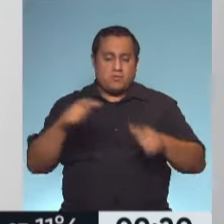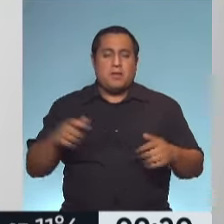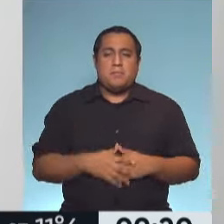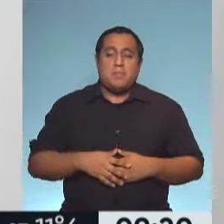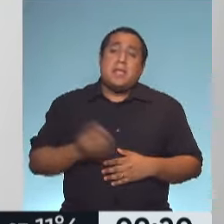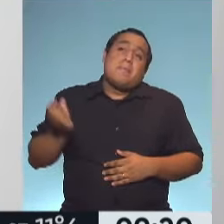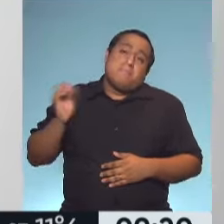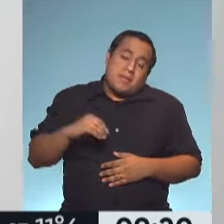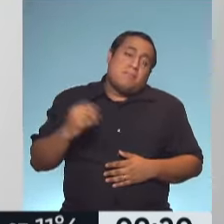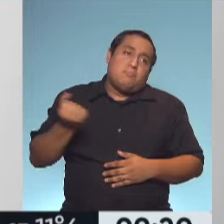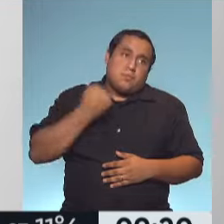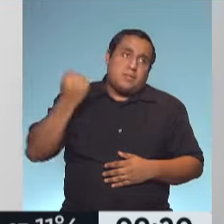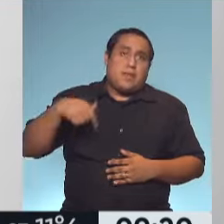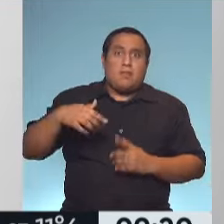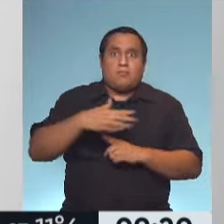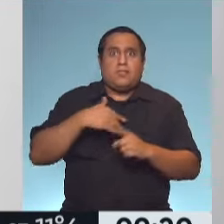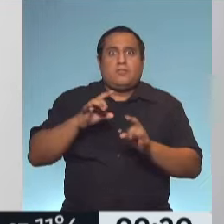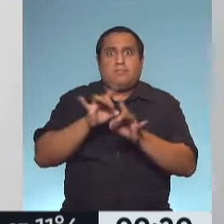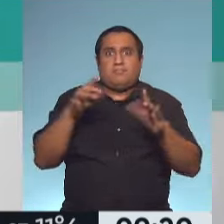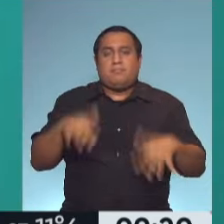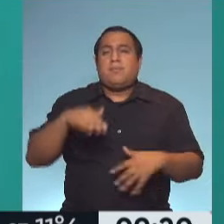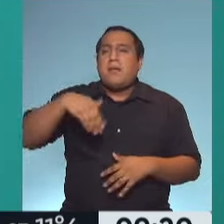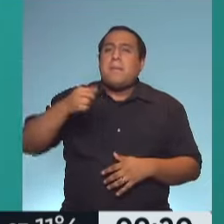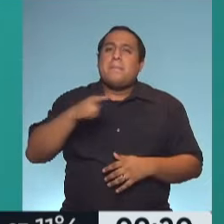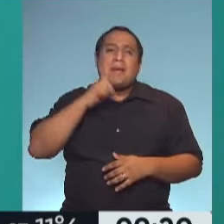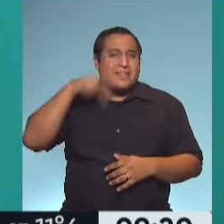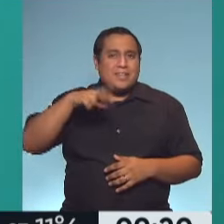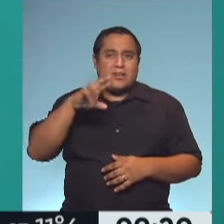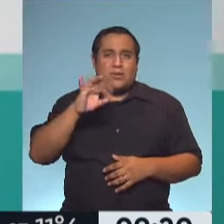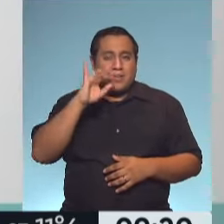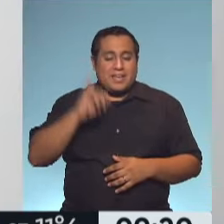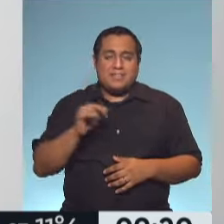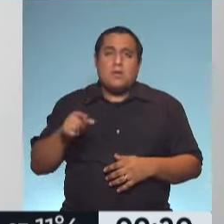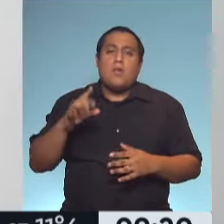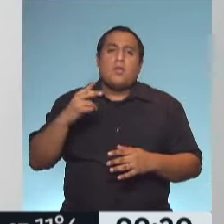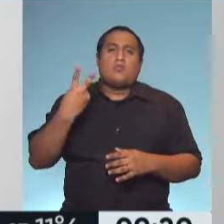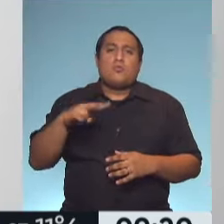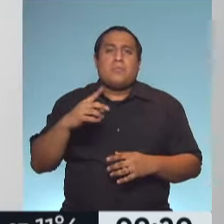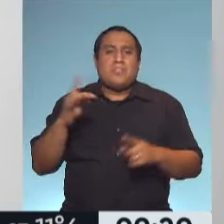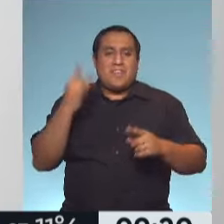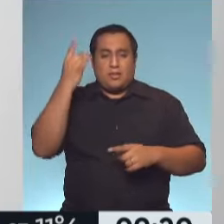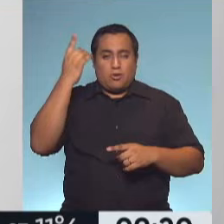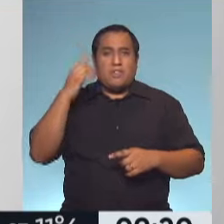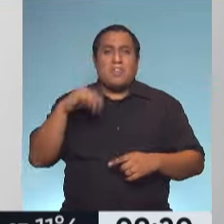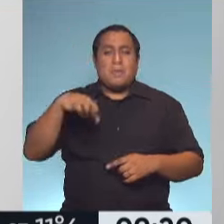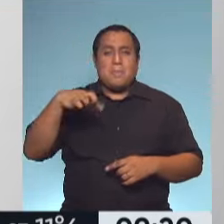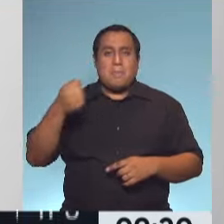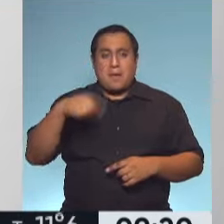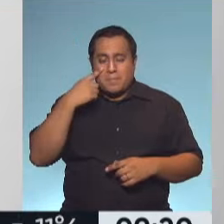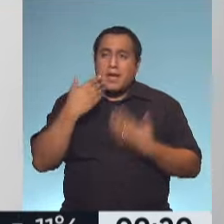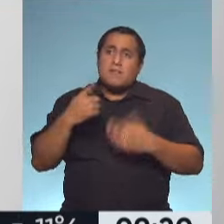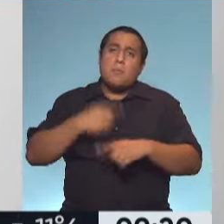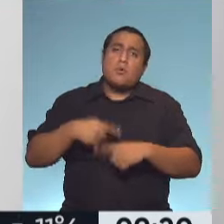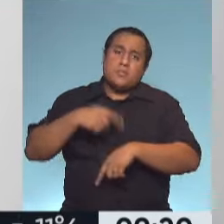suma y es muy importante en este contexto. Martín Rodríguez de PAMI, subdirector de PAMI, muchísimas gracias por tu tiempo y sobre todo por